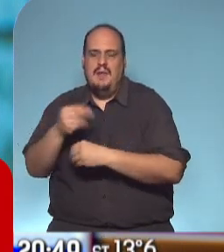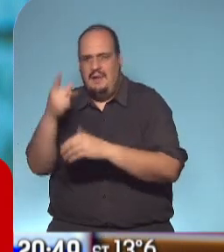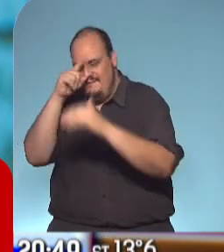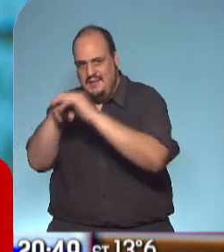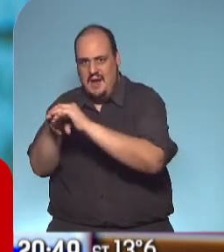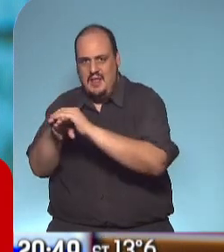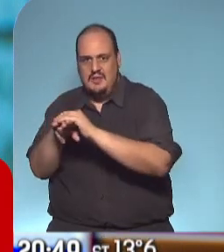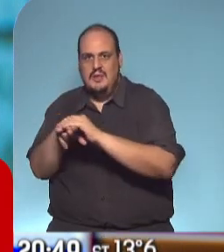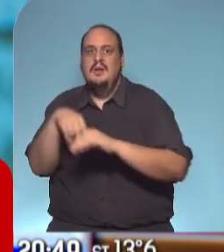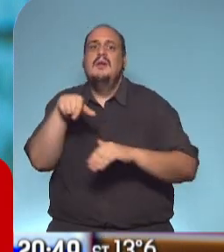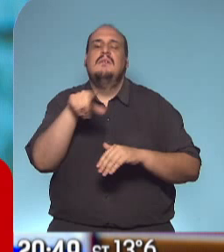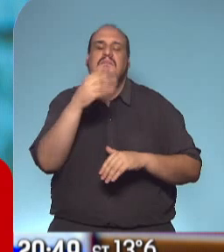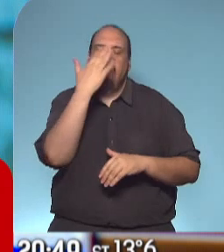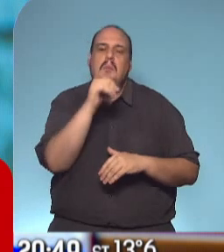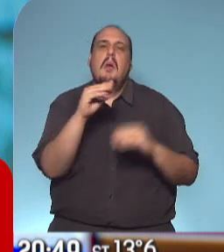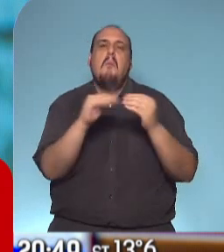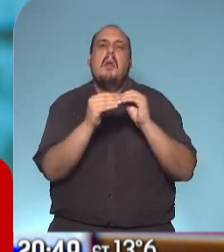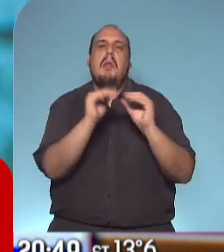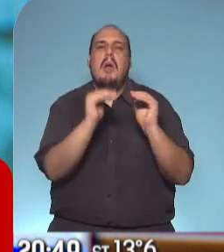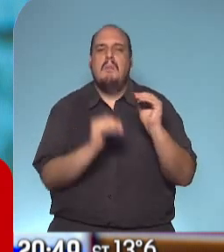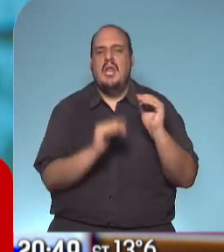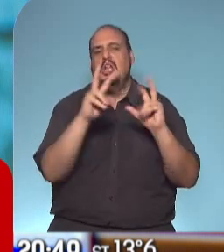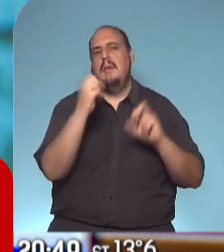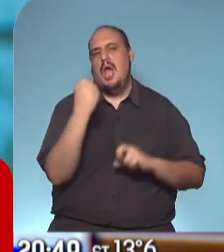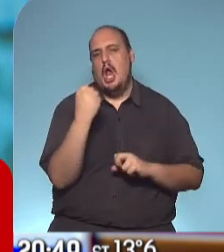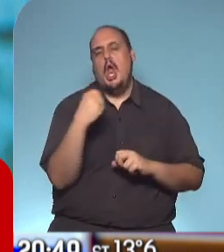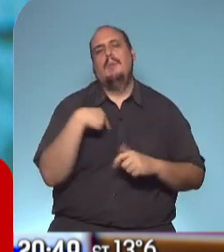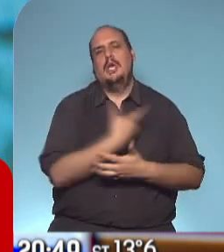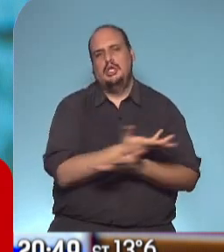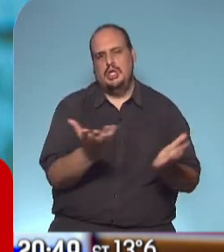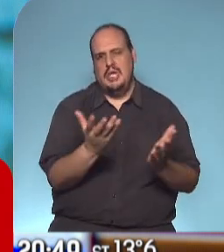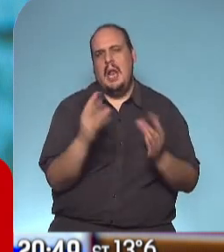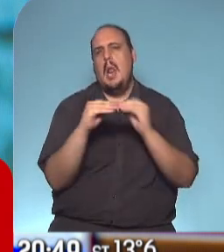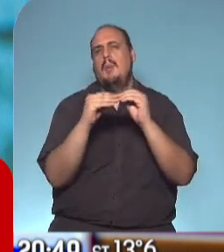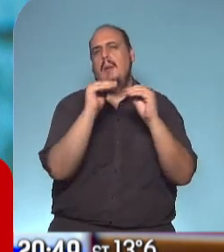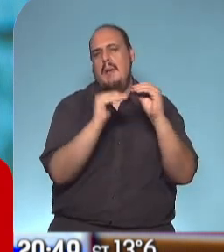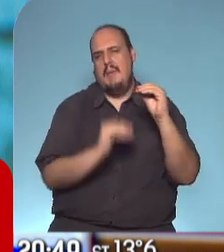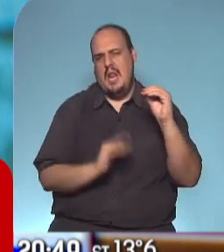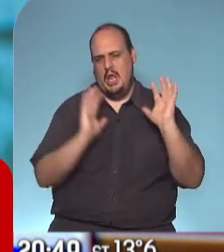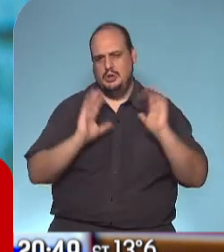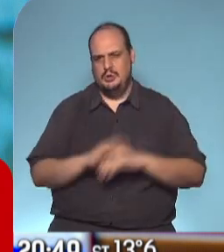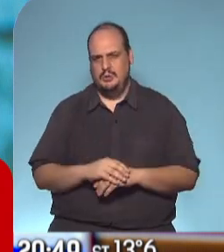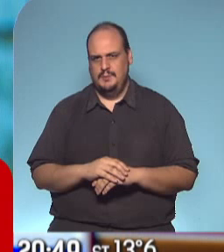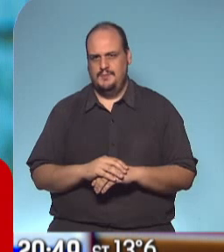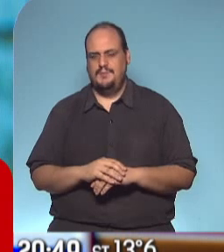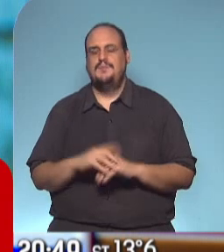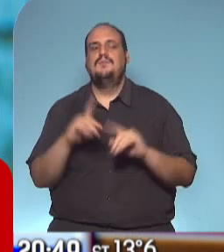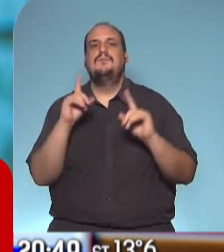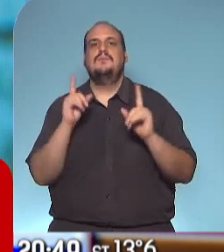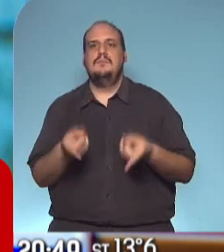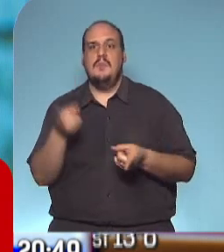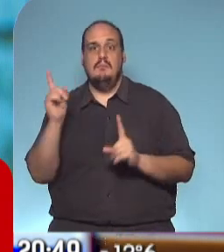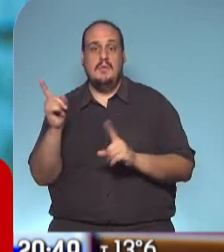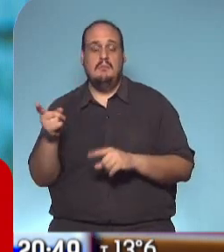pequeños dramas, los subdramas, lo económico, lo social. Y creo, y sobre todo después de haber